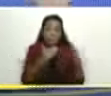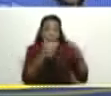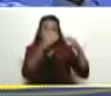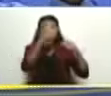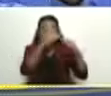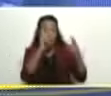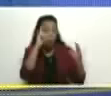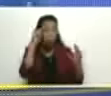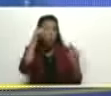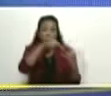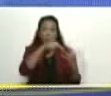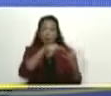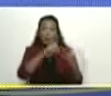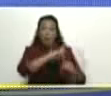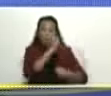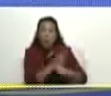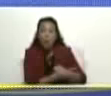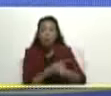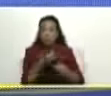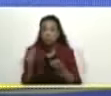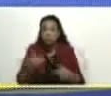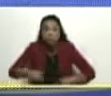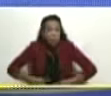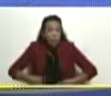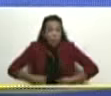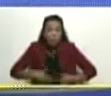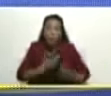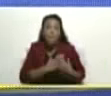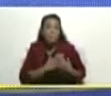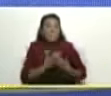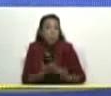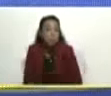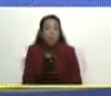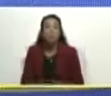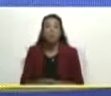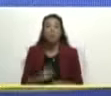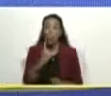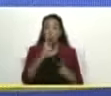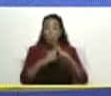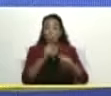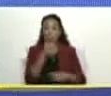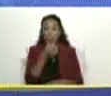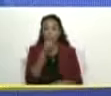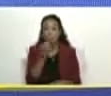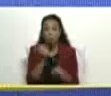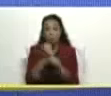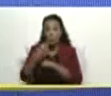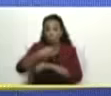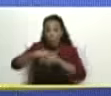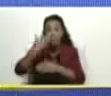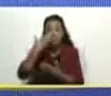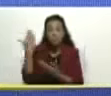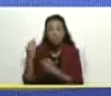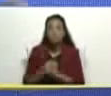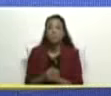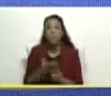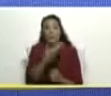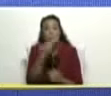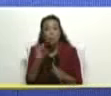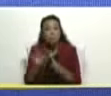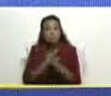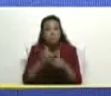concentrando fuerzas esfuerzos y voluntades como es el 1x10 del Buen Gobierno y un mejor